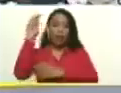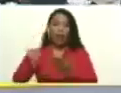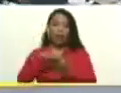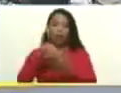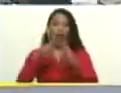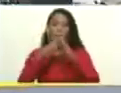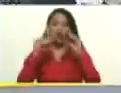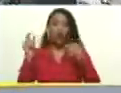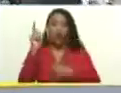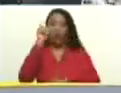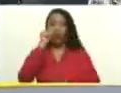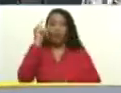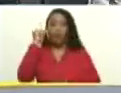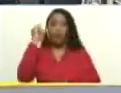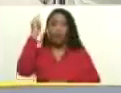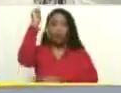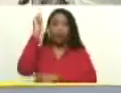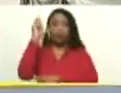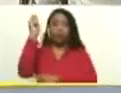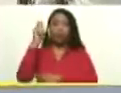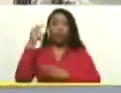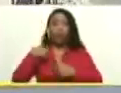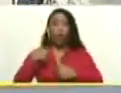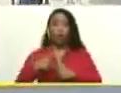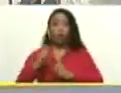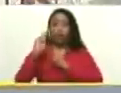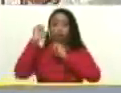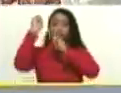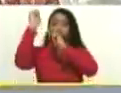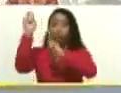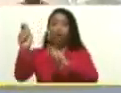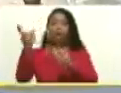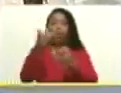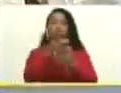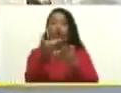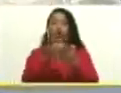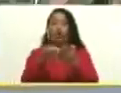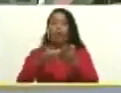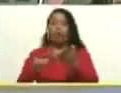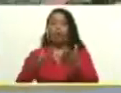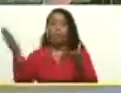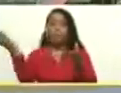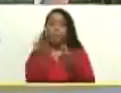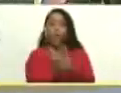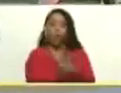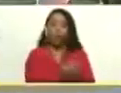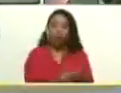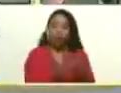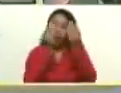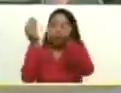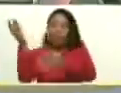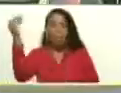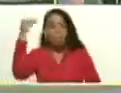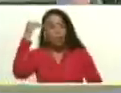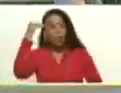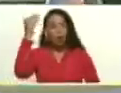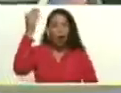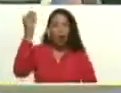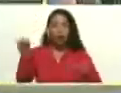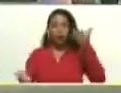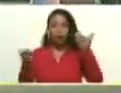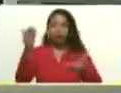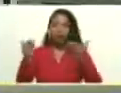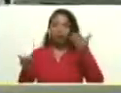diputados y diputadas. Les entregué los documentos contentivos de la memoria del balance y cuenta,